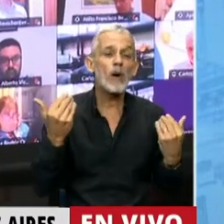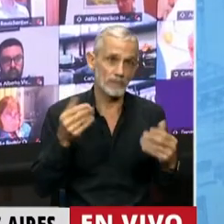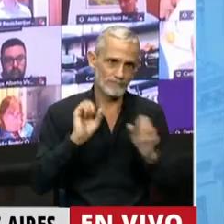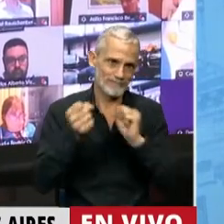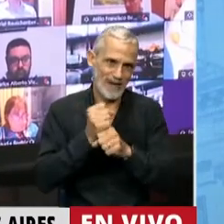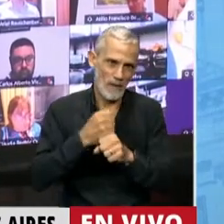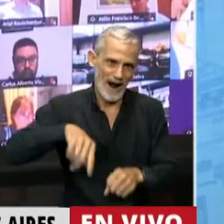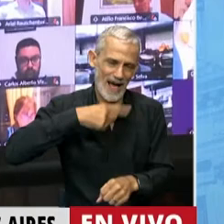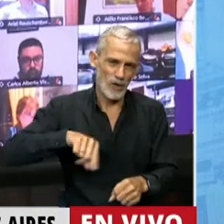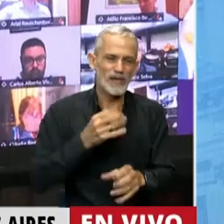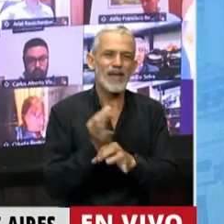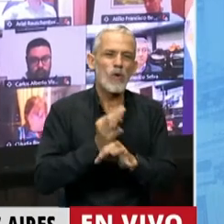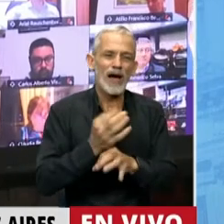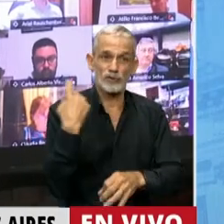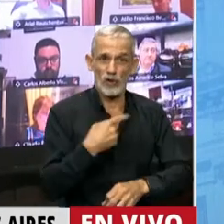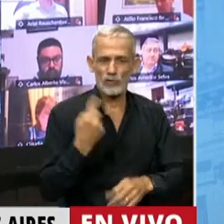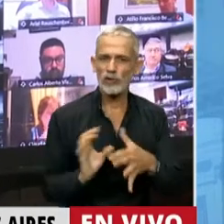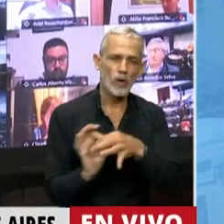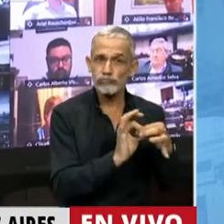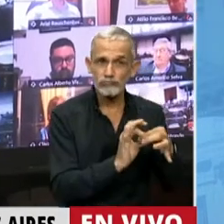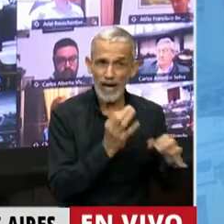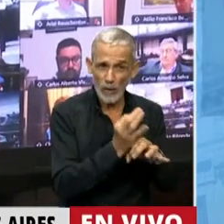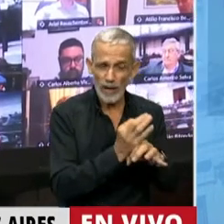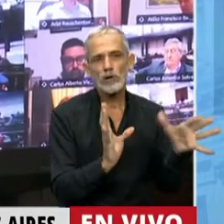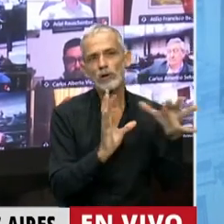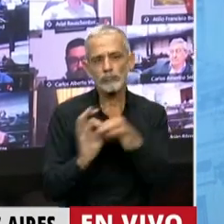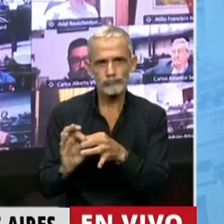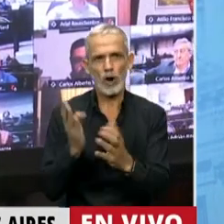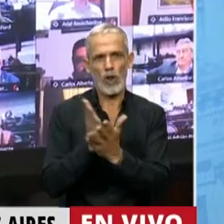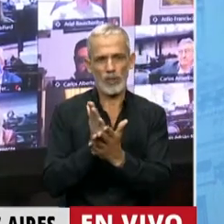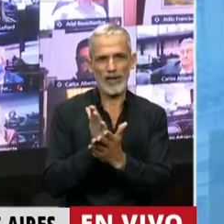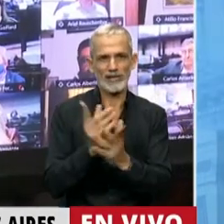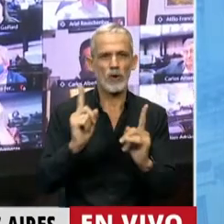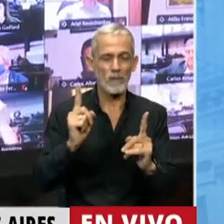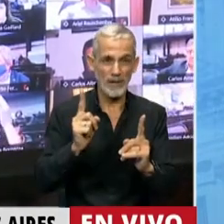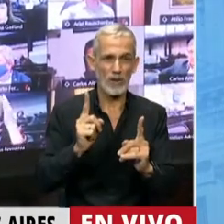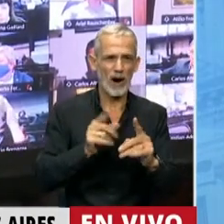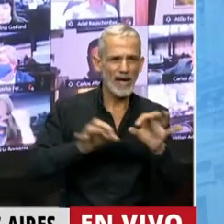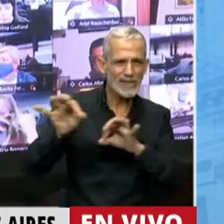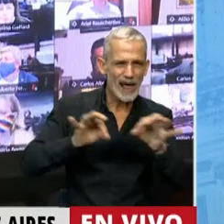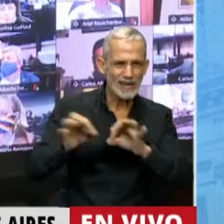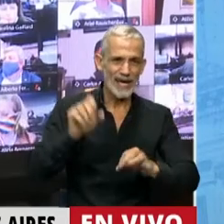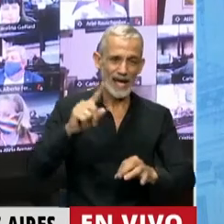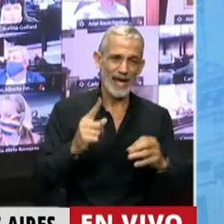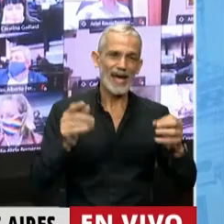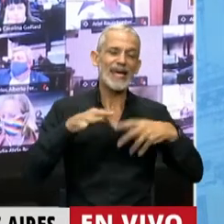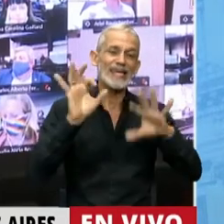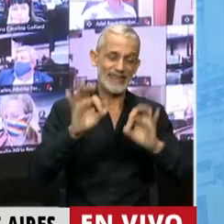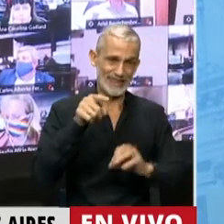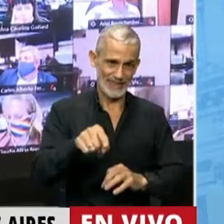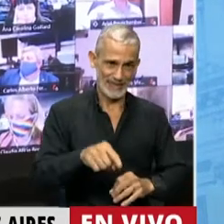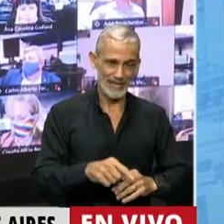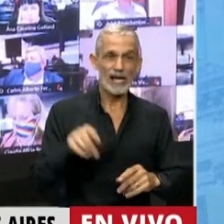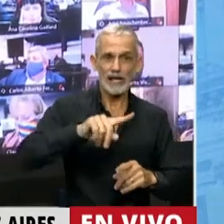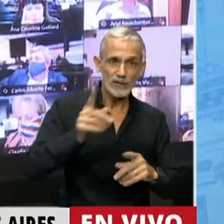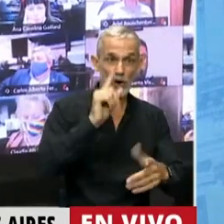trabajadores y la educación va de la mano con ese planteo estratégico e integral. De eso